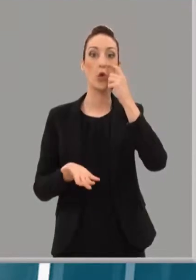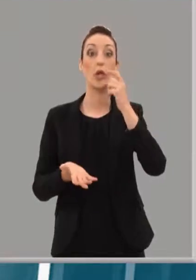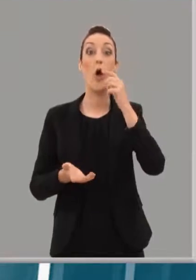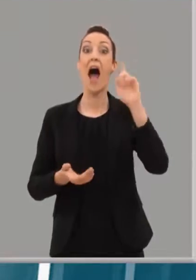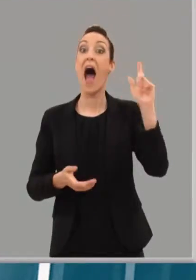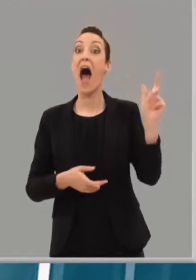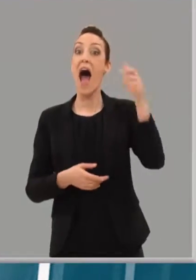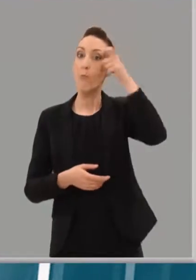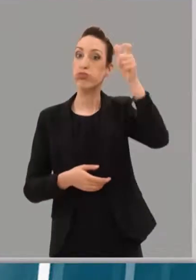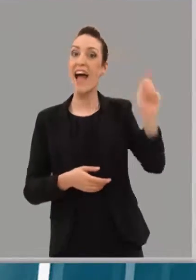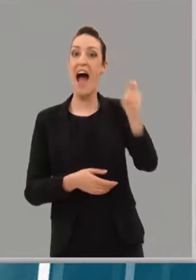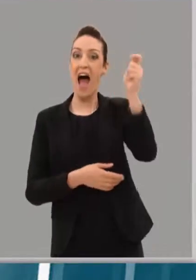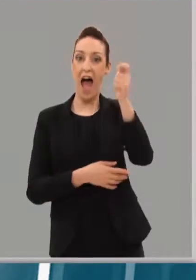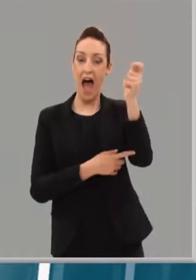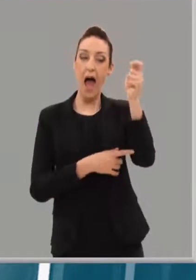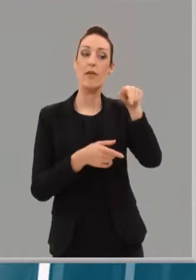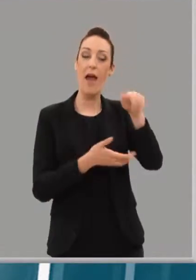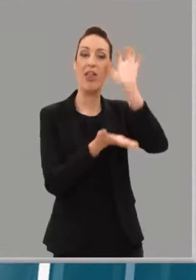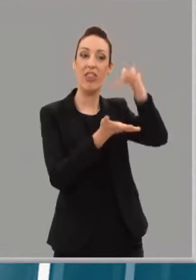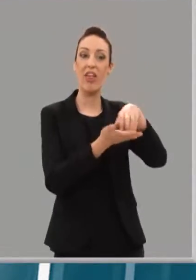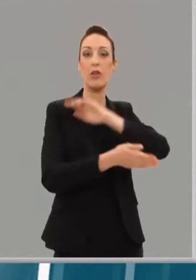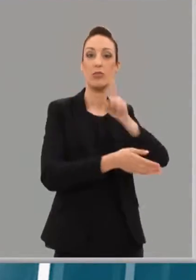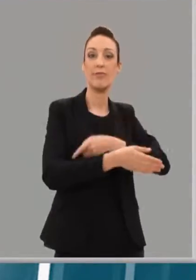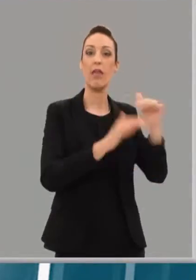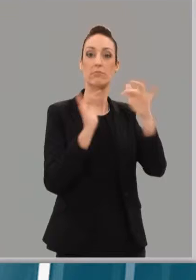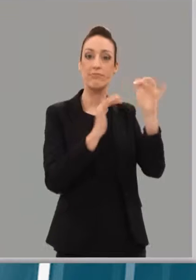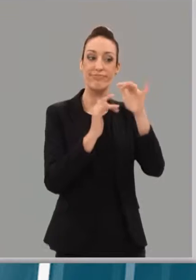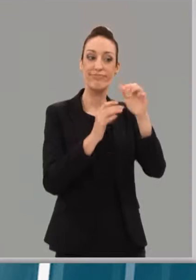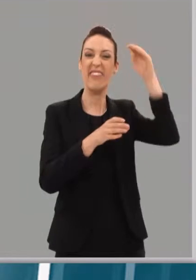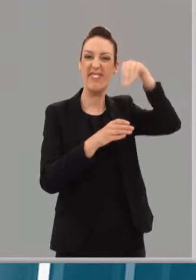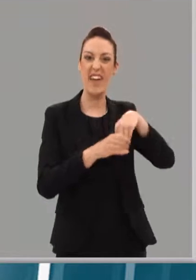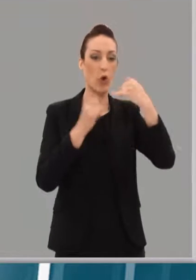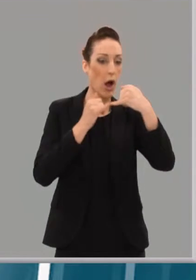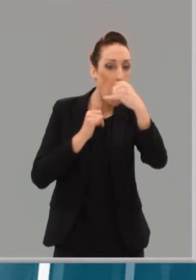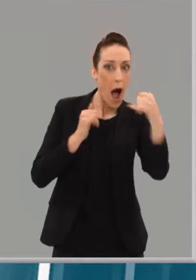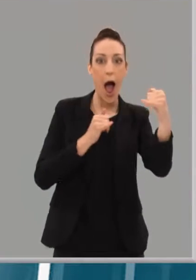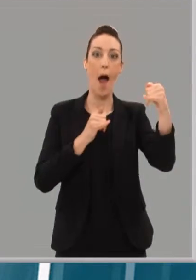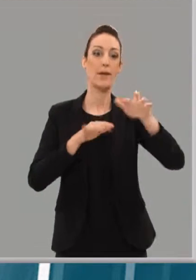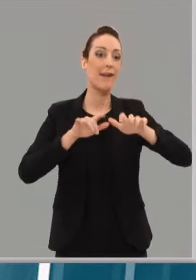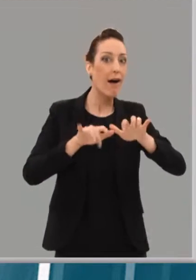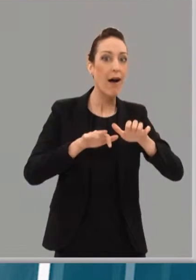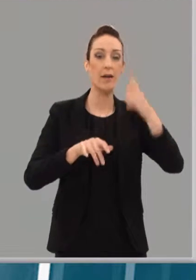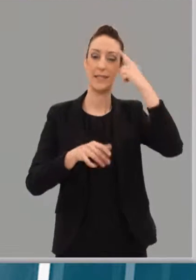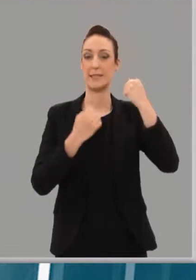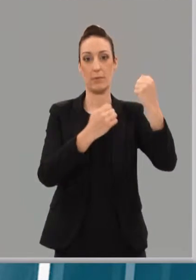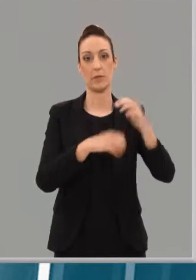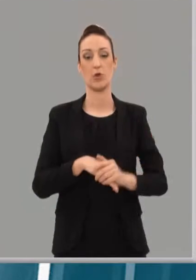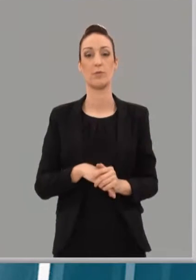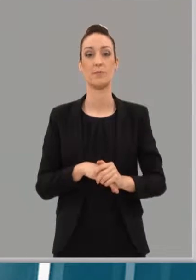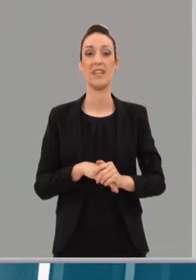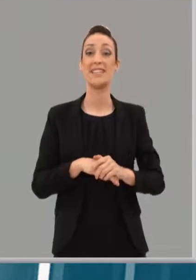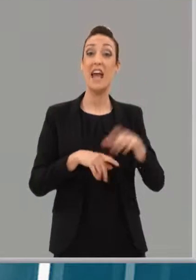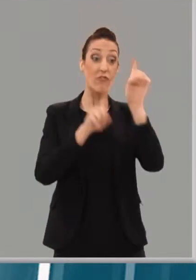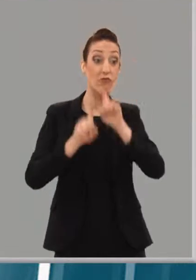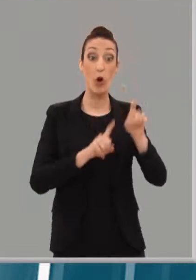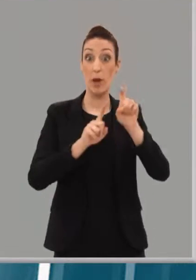a llenar de cables, ordenadores y sobre todo de mucho talento. Es un encuentro multitudinario de informática donde se llevan a